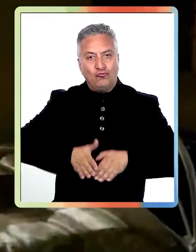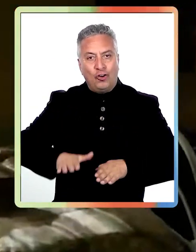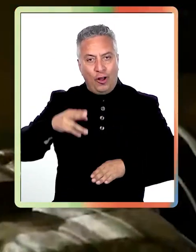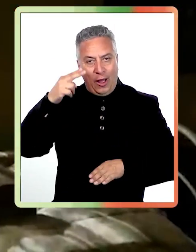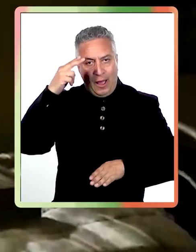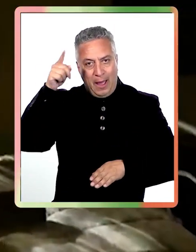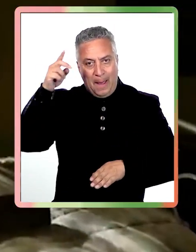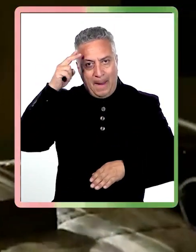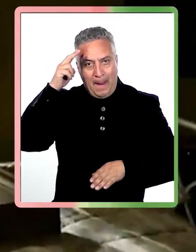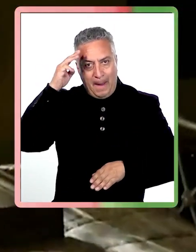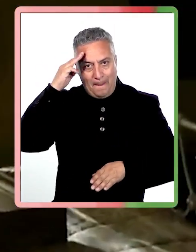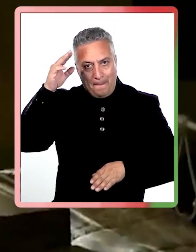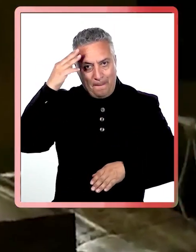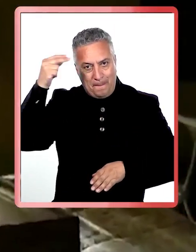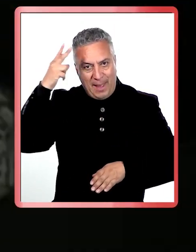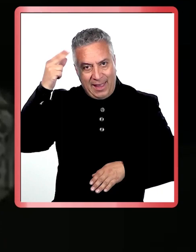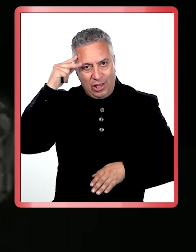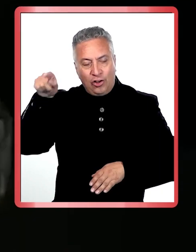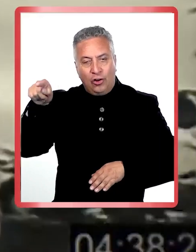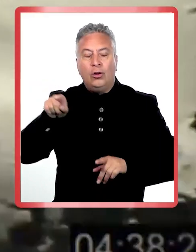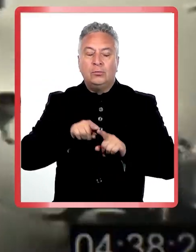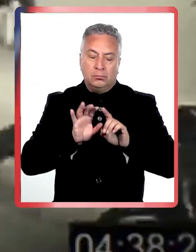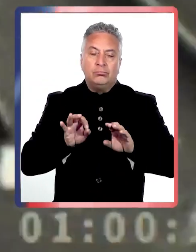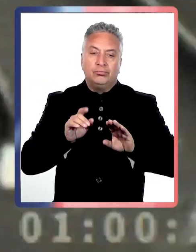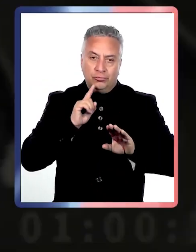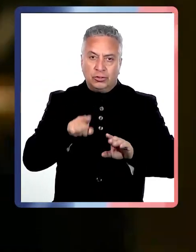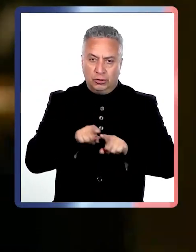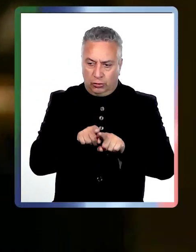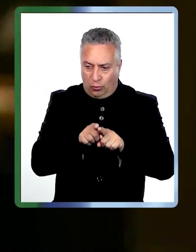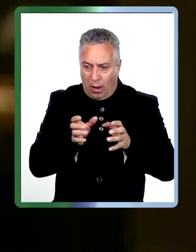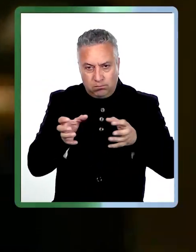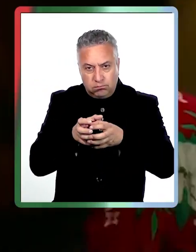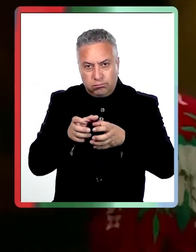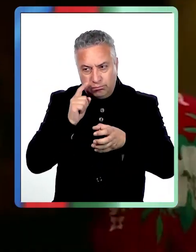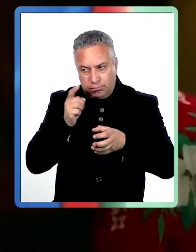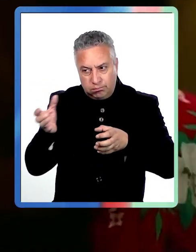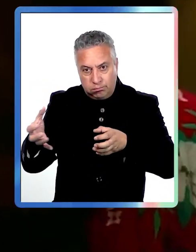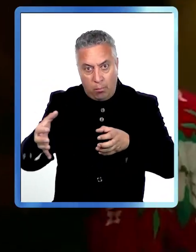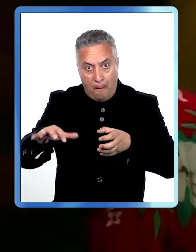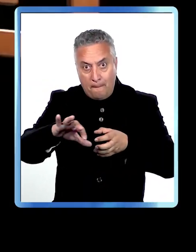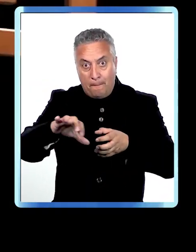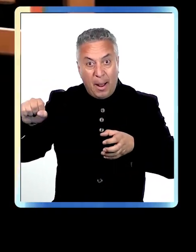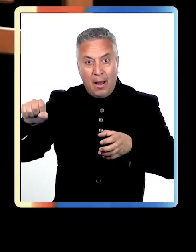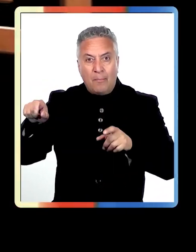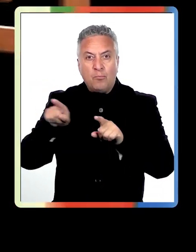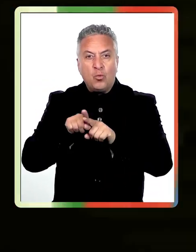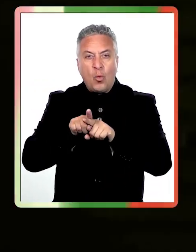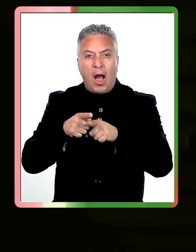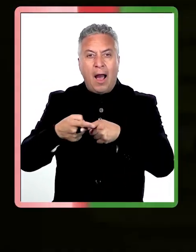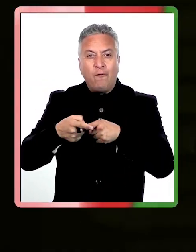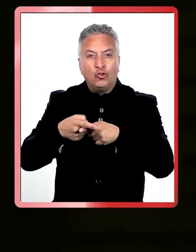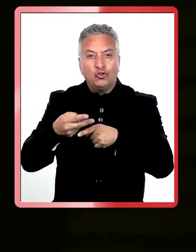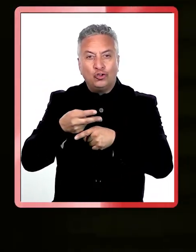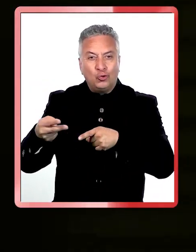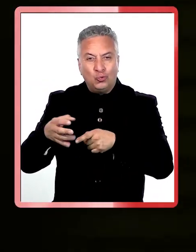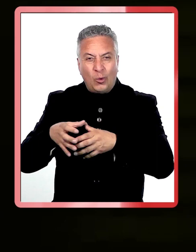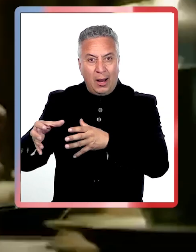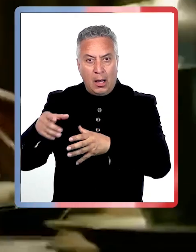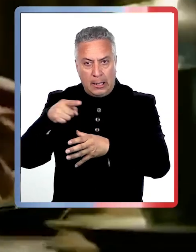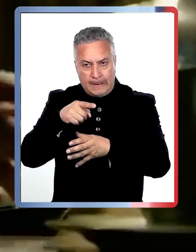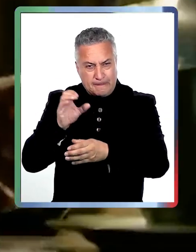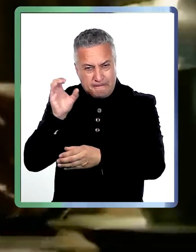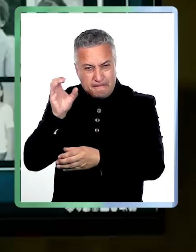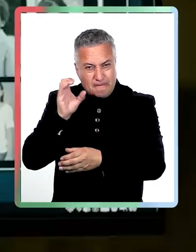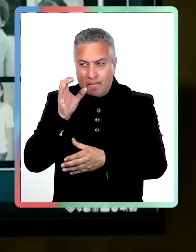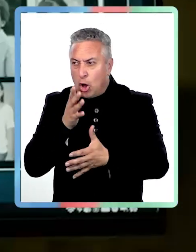cuando una niña de 11 años y su hermanito son raptados por una organización para ser explotados sexualmente. Sin saber dónde ni